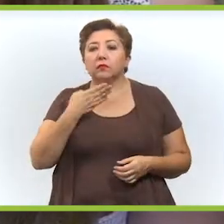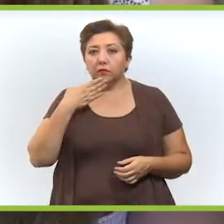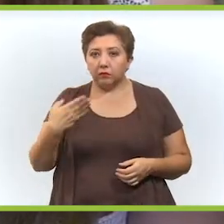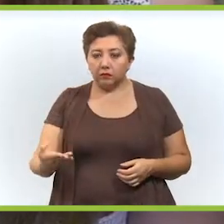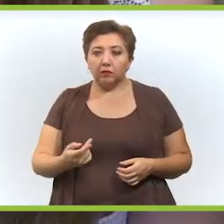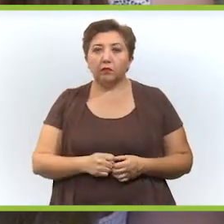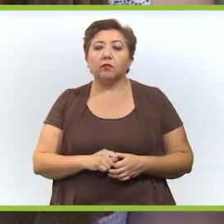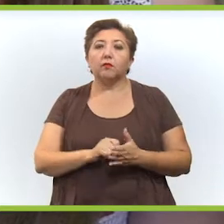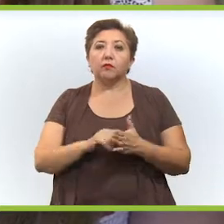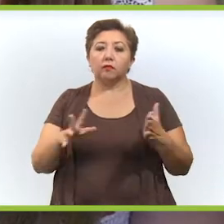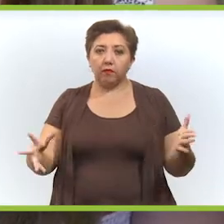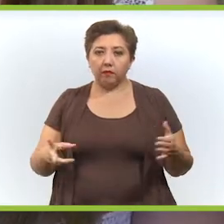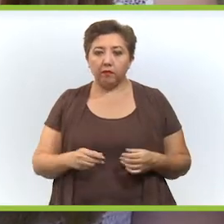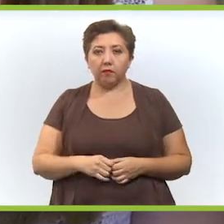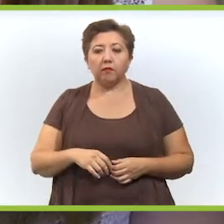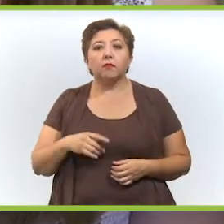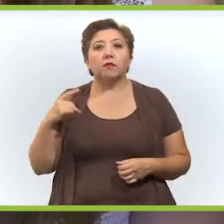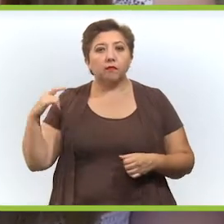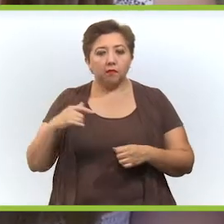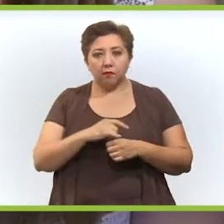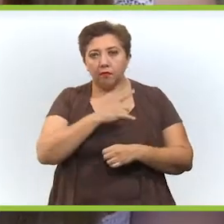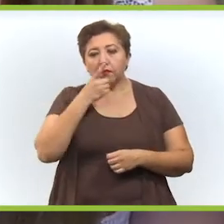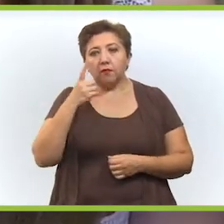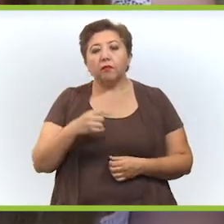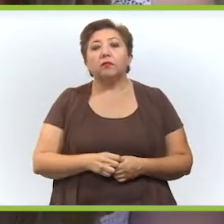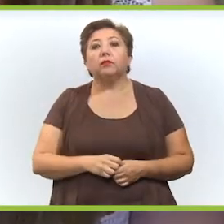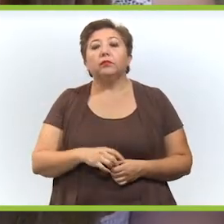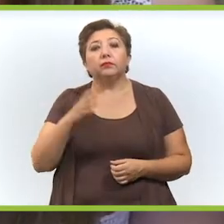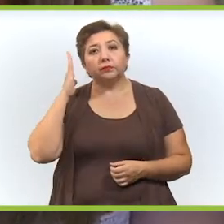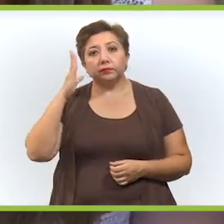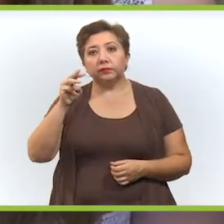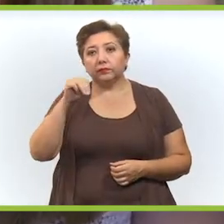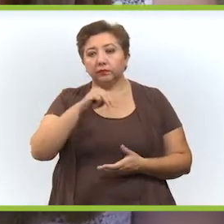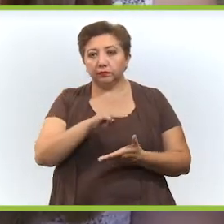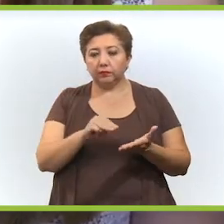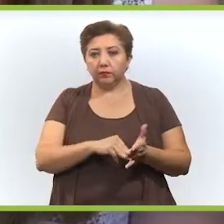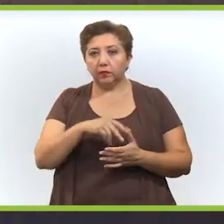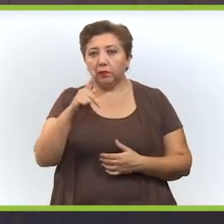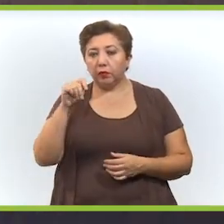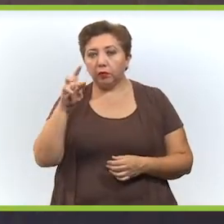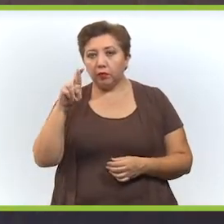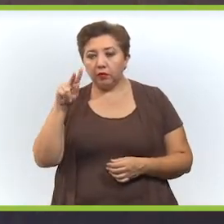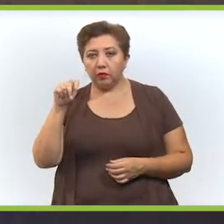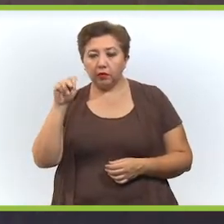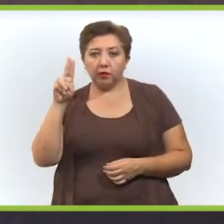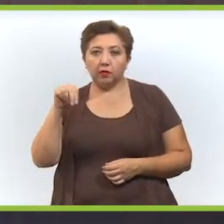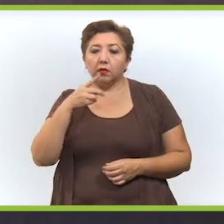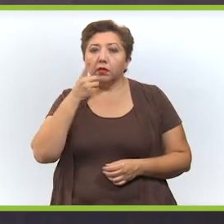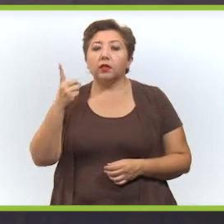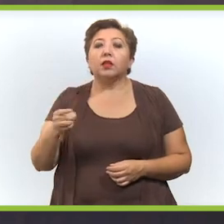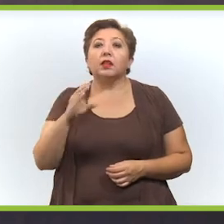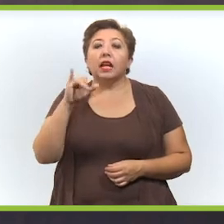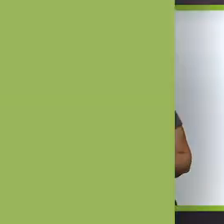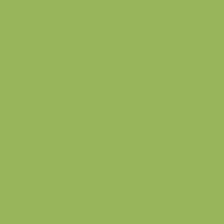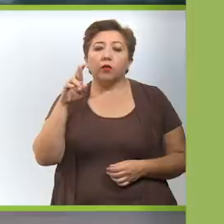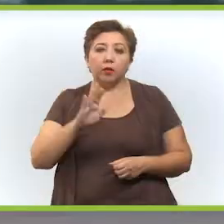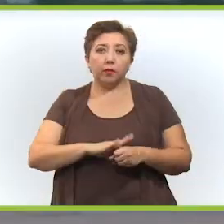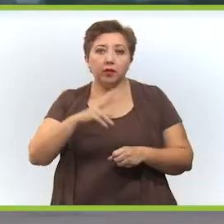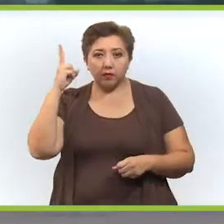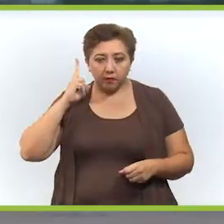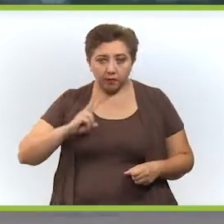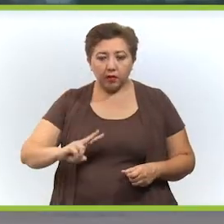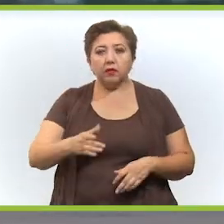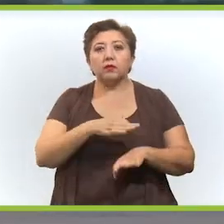del vuelo directo Mérida-Oakland, que también nos va a permitir atraer al turismo de California, que es de los que más viaja en el mundo, pero sobre todo también